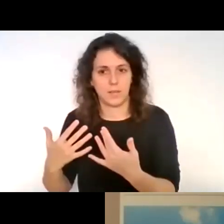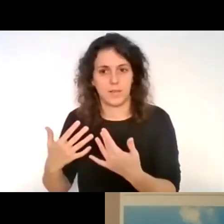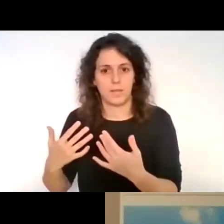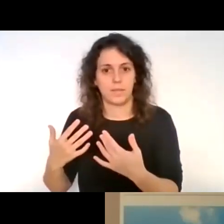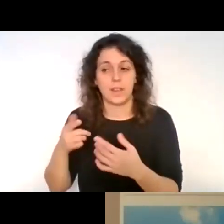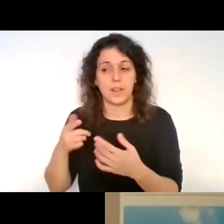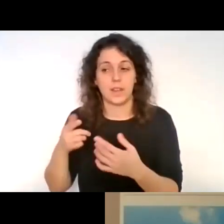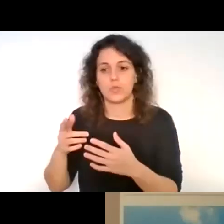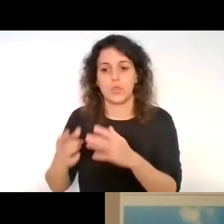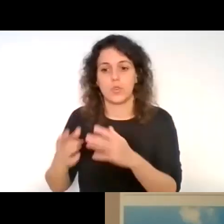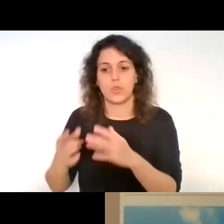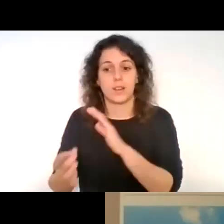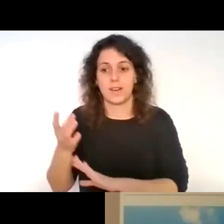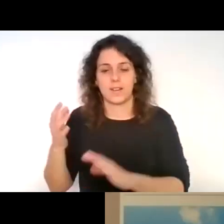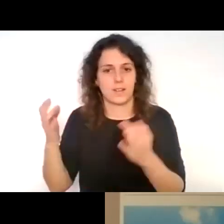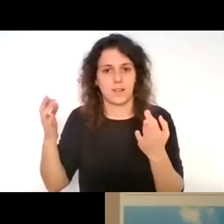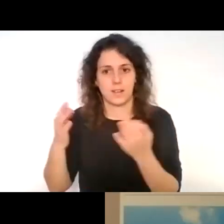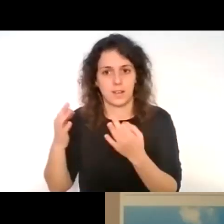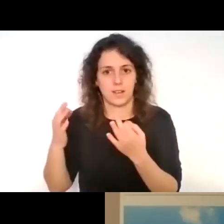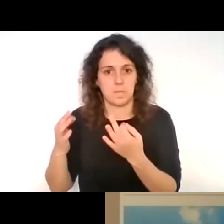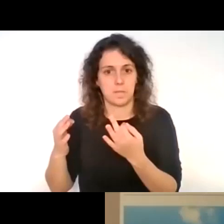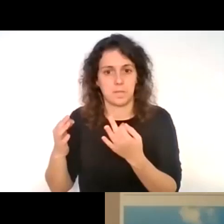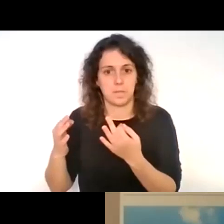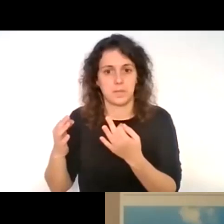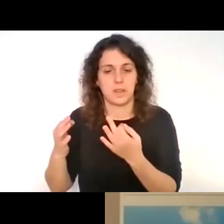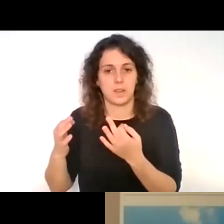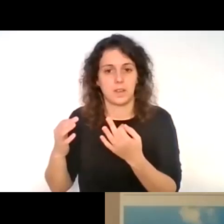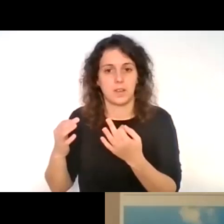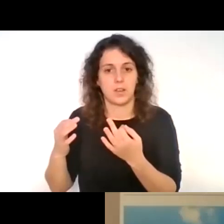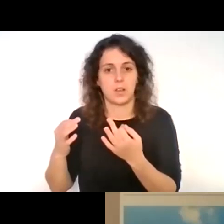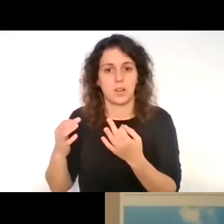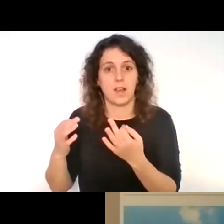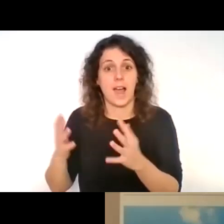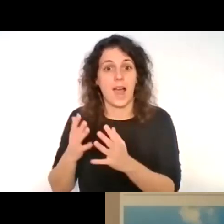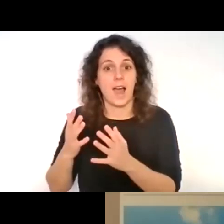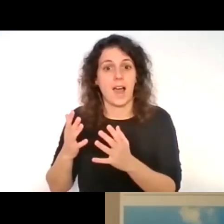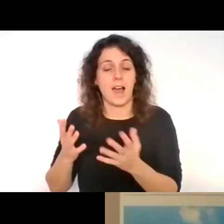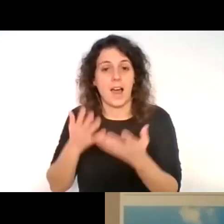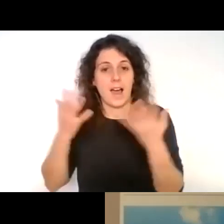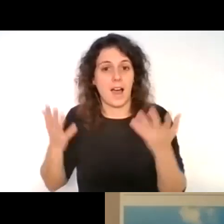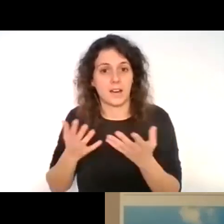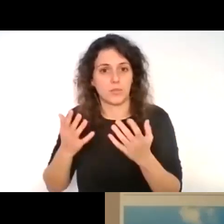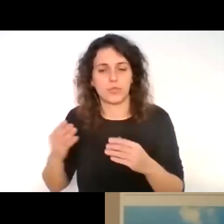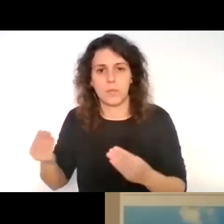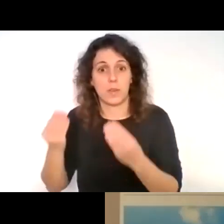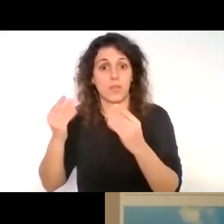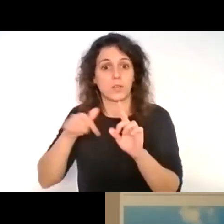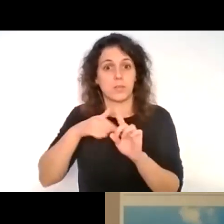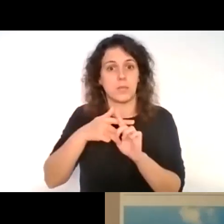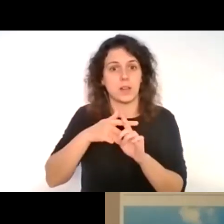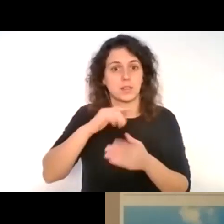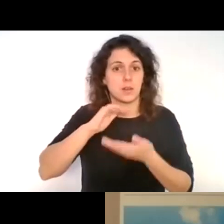que mejoran sus ánimos tanto como sus condiciones físicas.